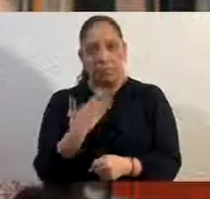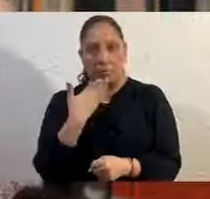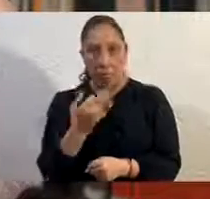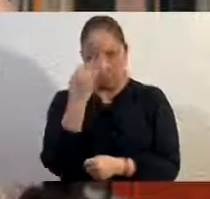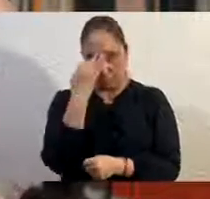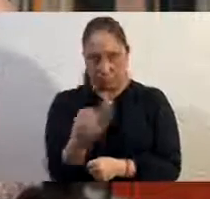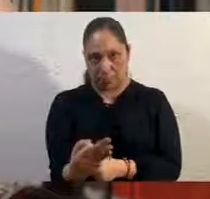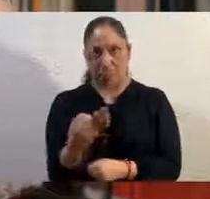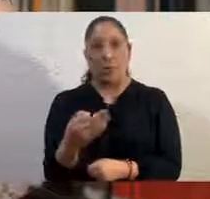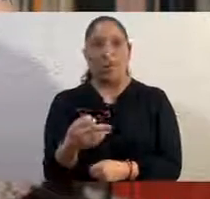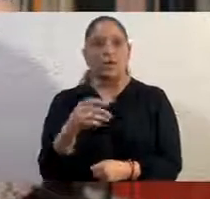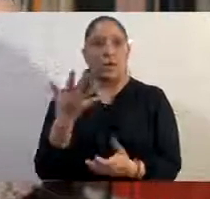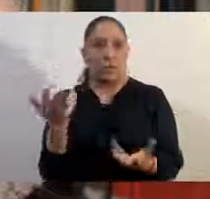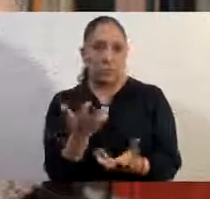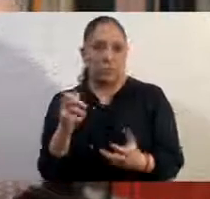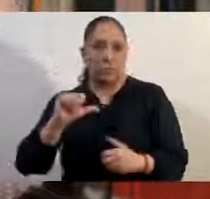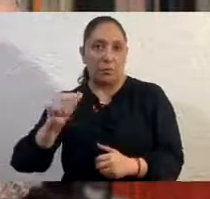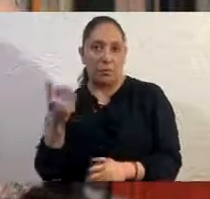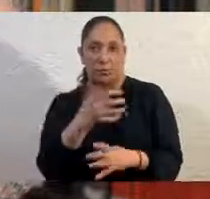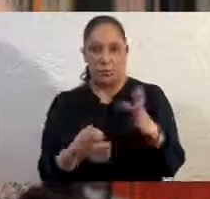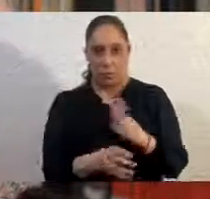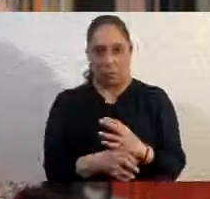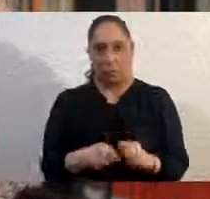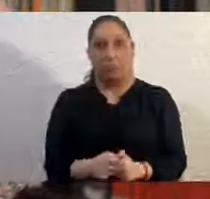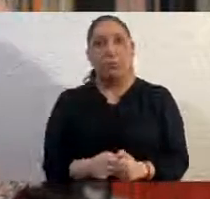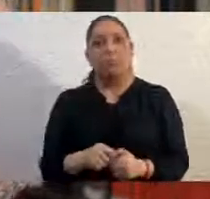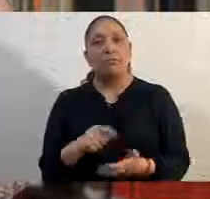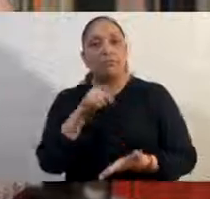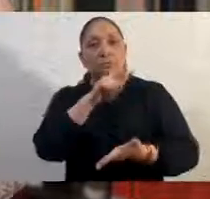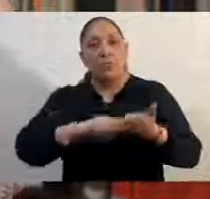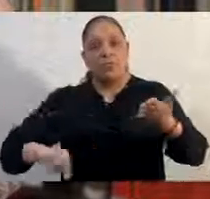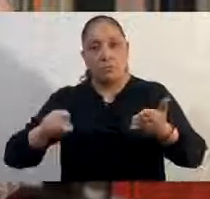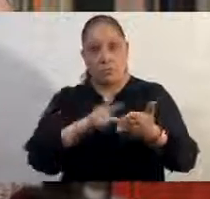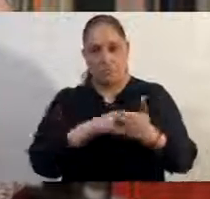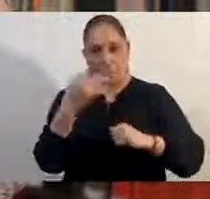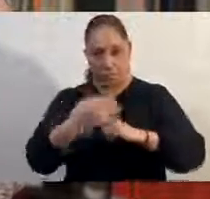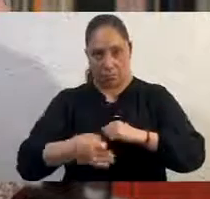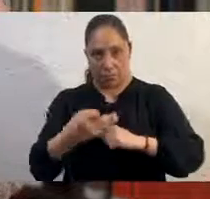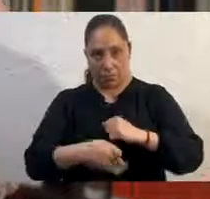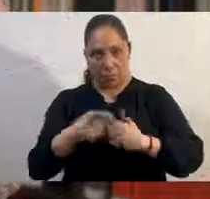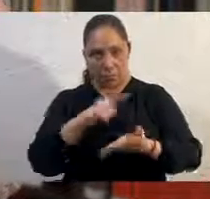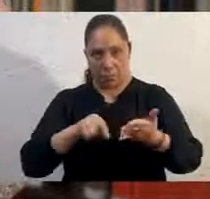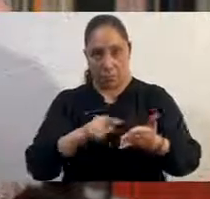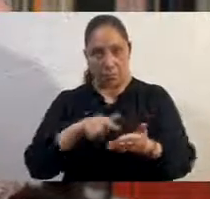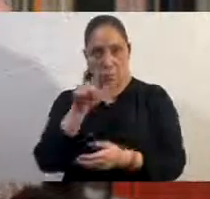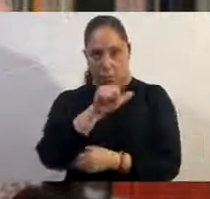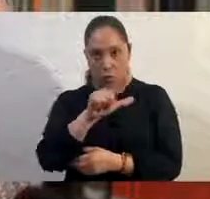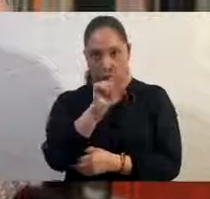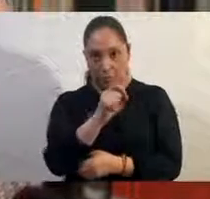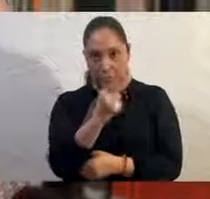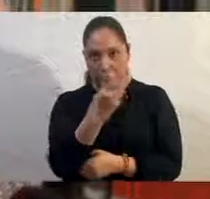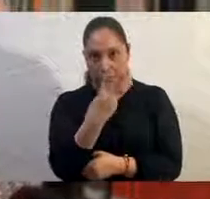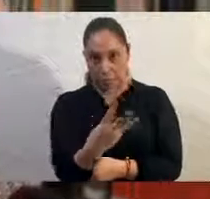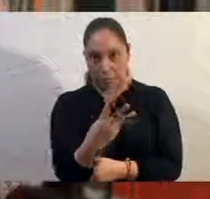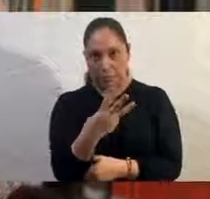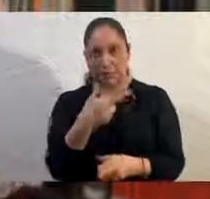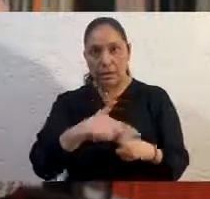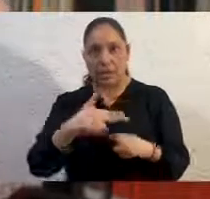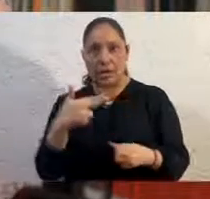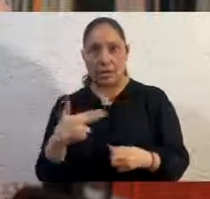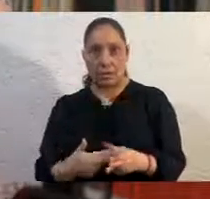medidas. Quedan suspendidas temporalmente a partir del lunes 23 y por el momento hasta el 20 de abril,